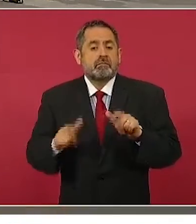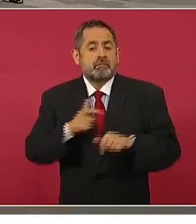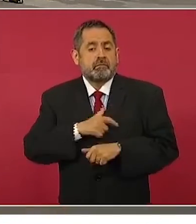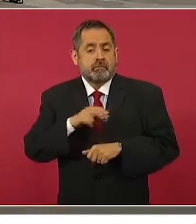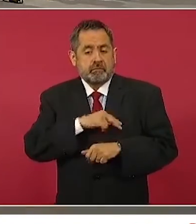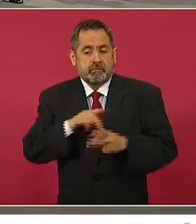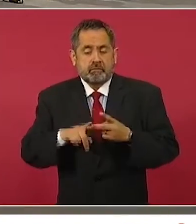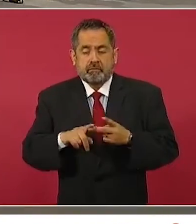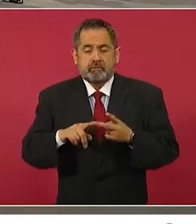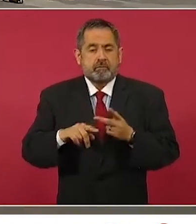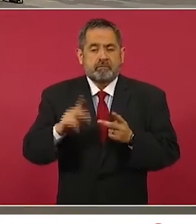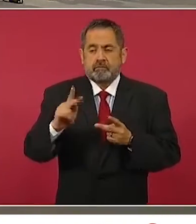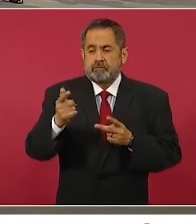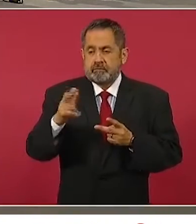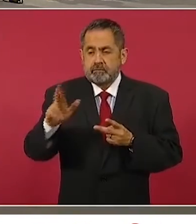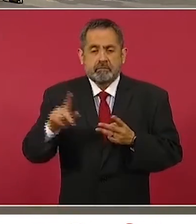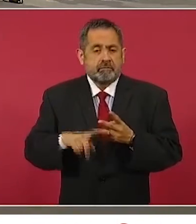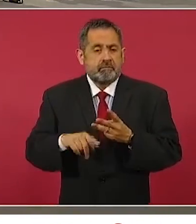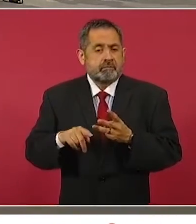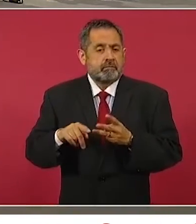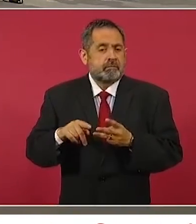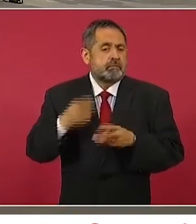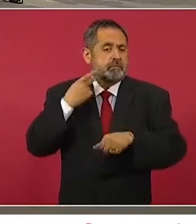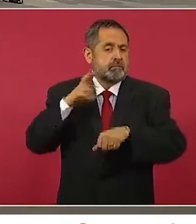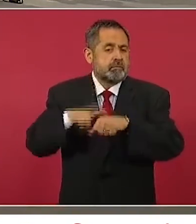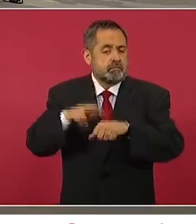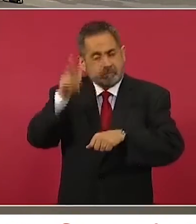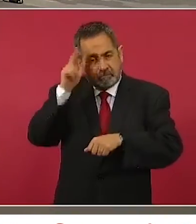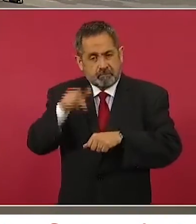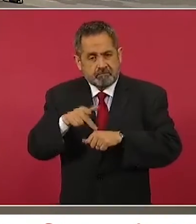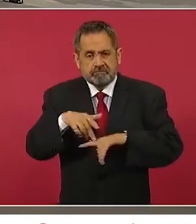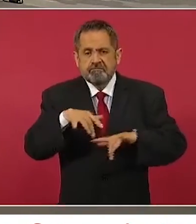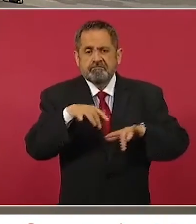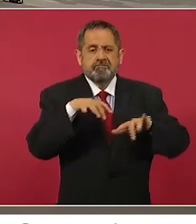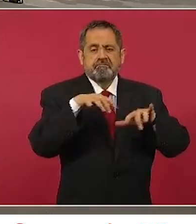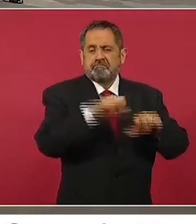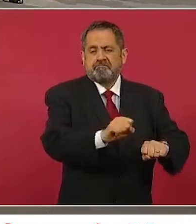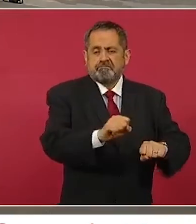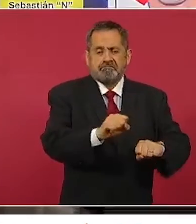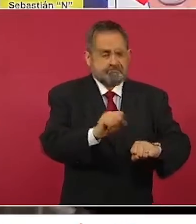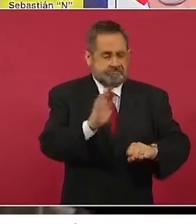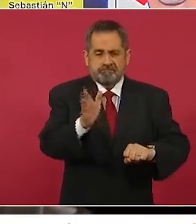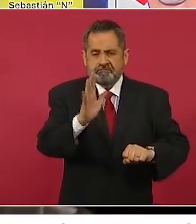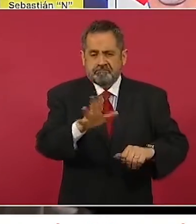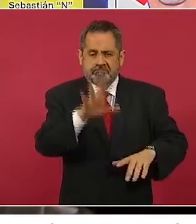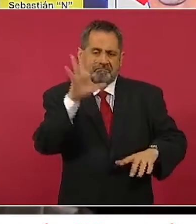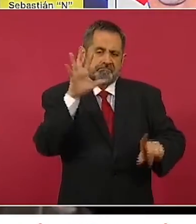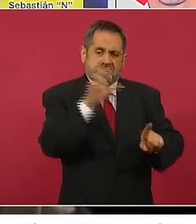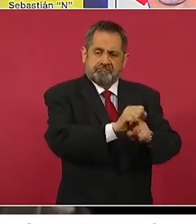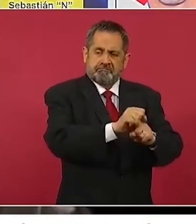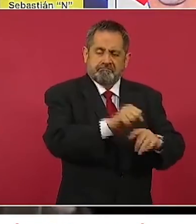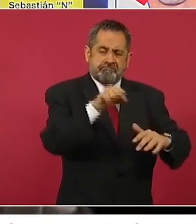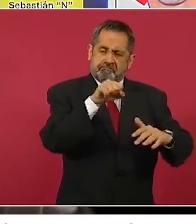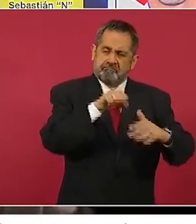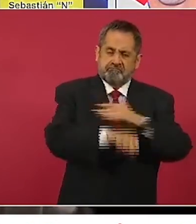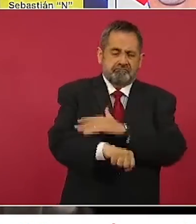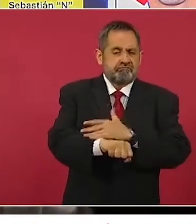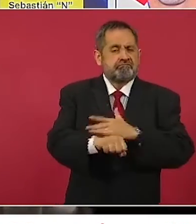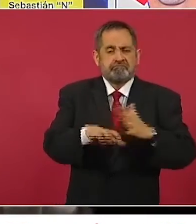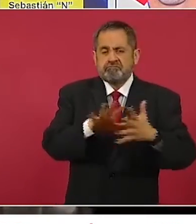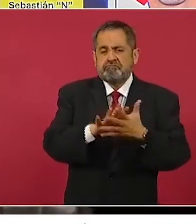ACFGR y la Procuraduría de Hidalgo y finalmente se detuvo al victimario y ya